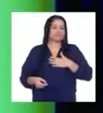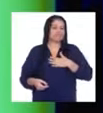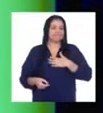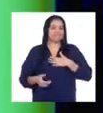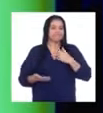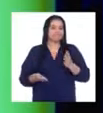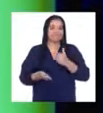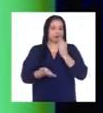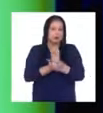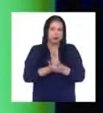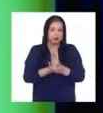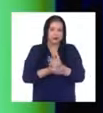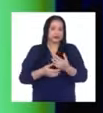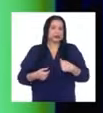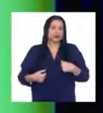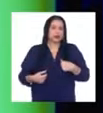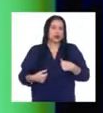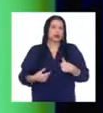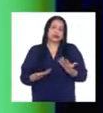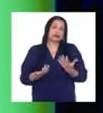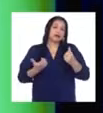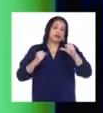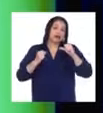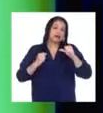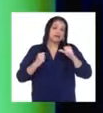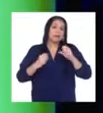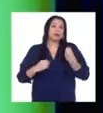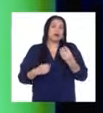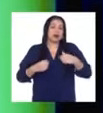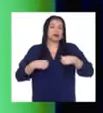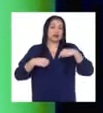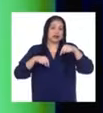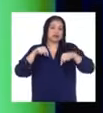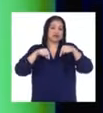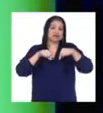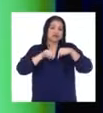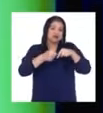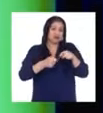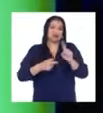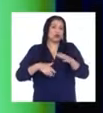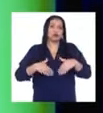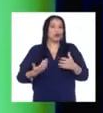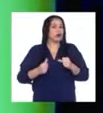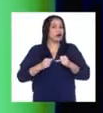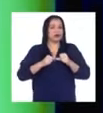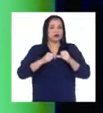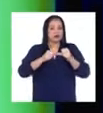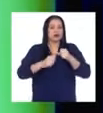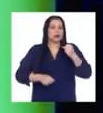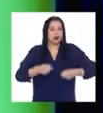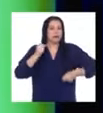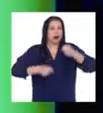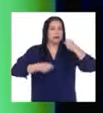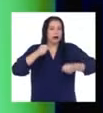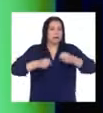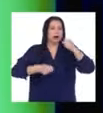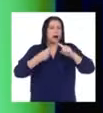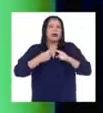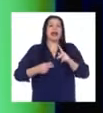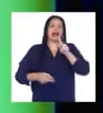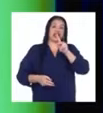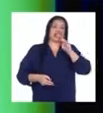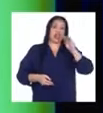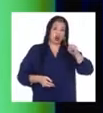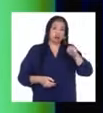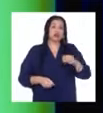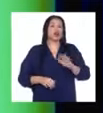Estaba lesionada y no podía continuar corriendo. En el kilómetro 15 me volvieron